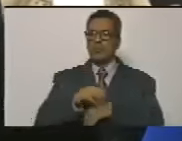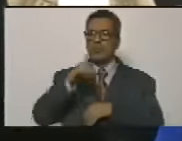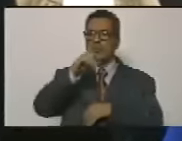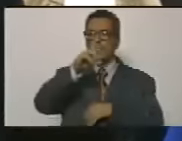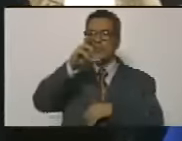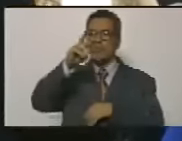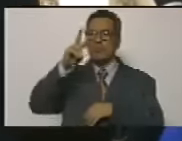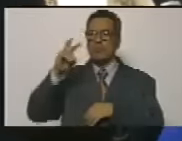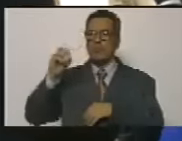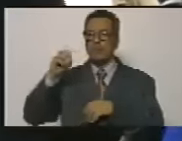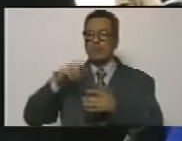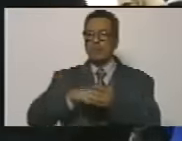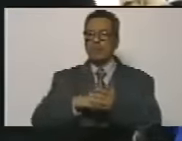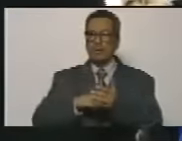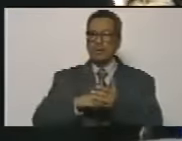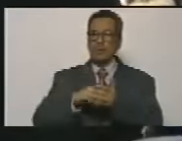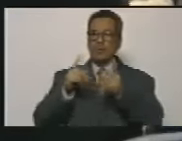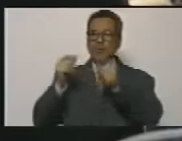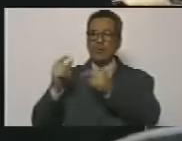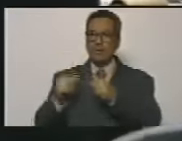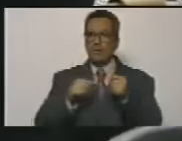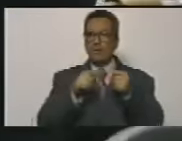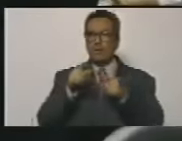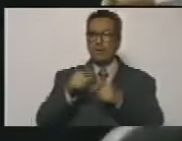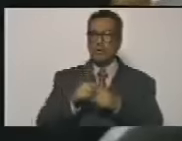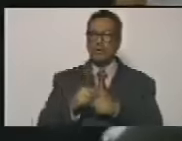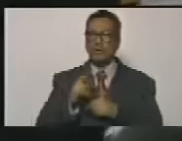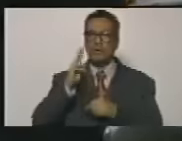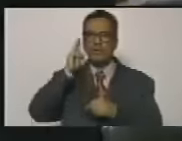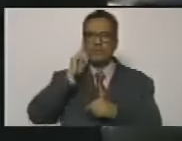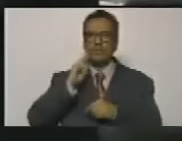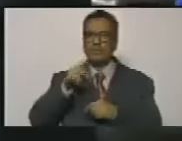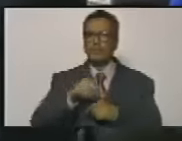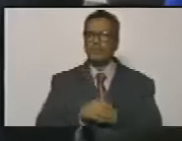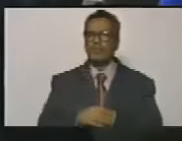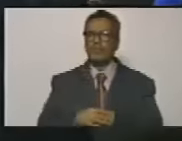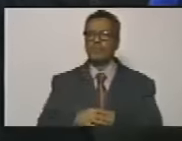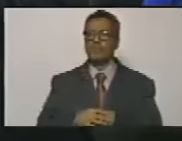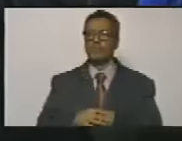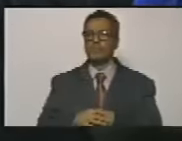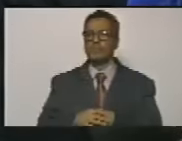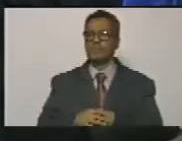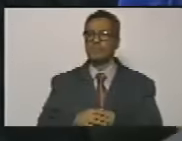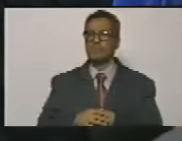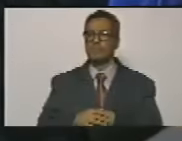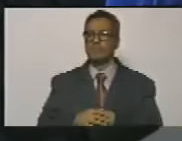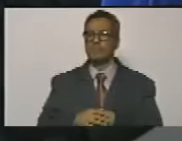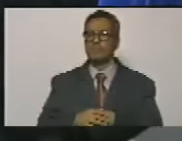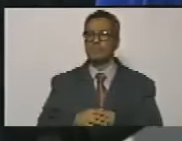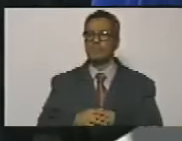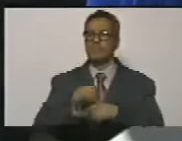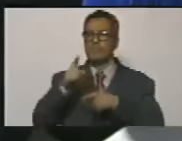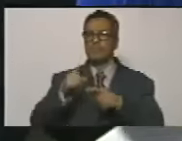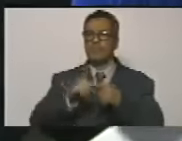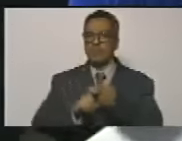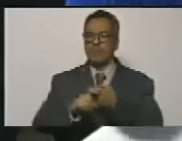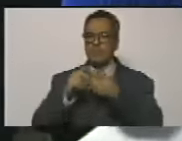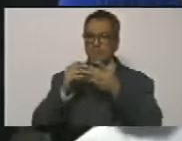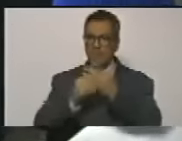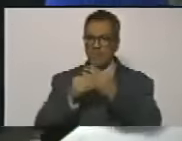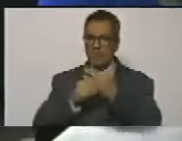coqueras y el doctor León porque su esposa era